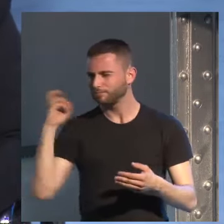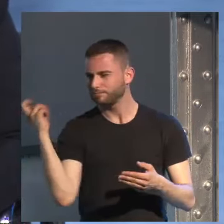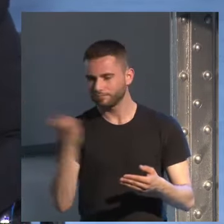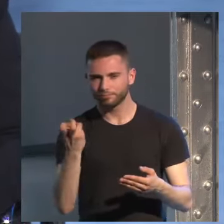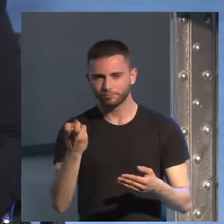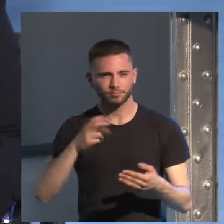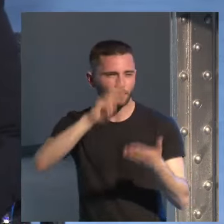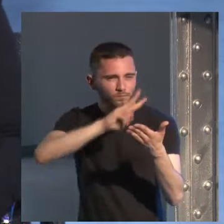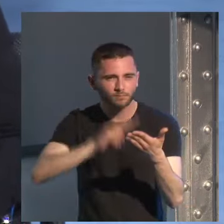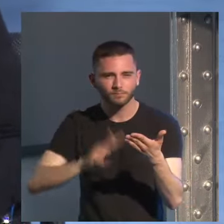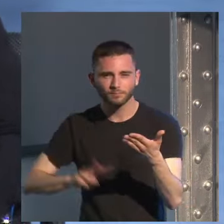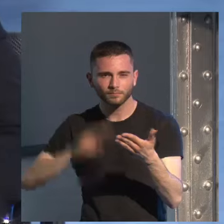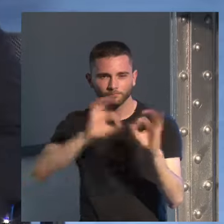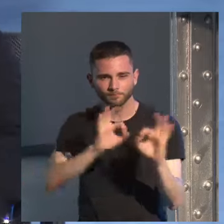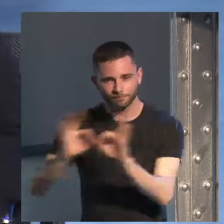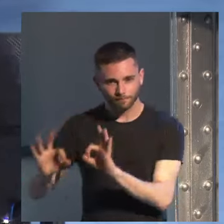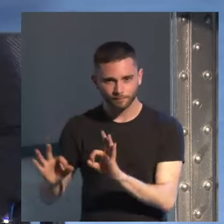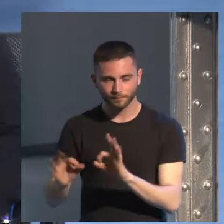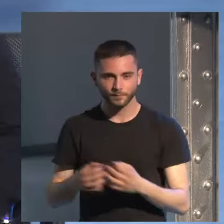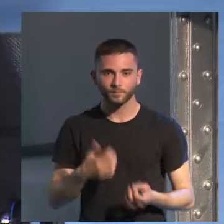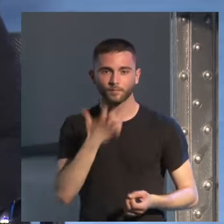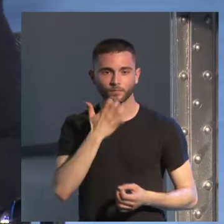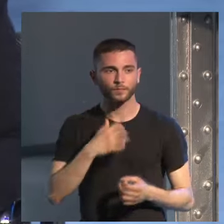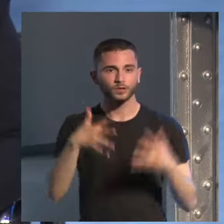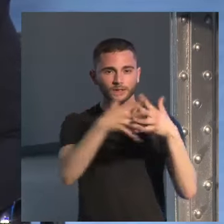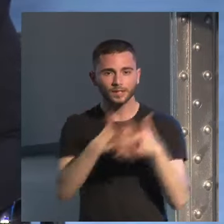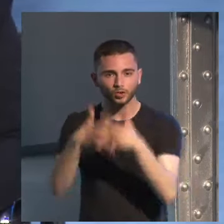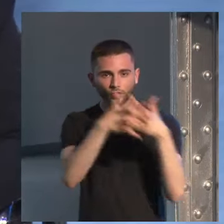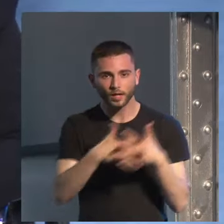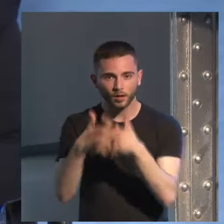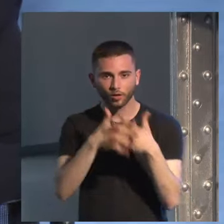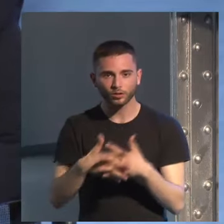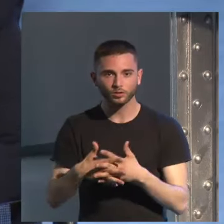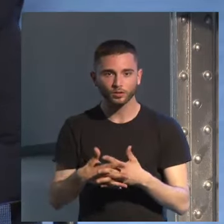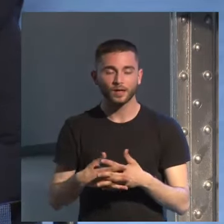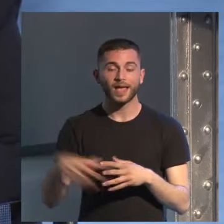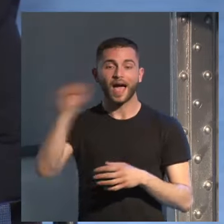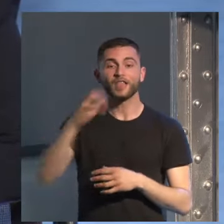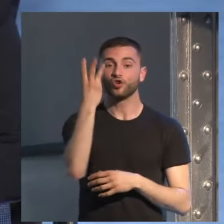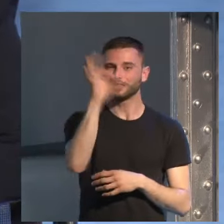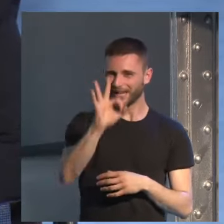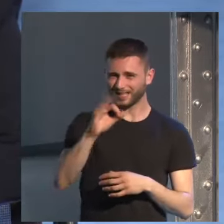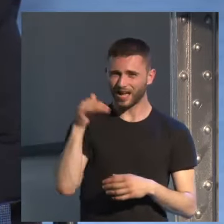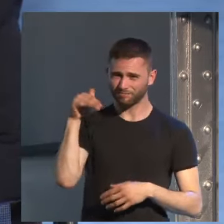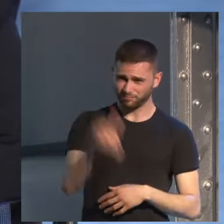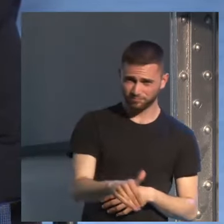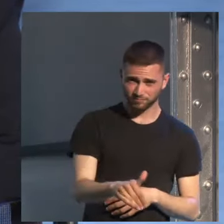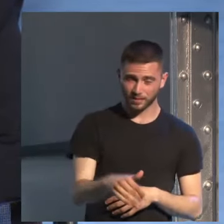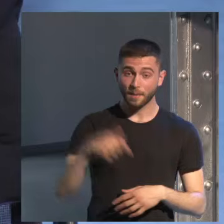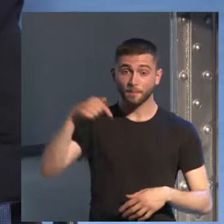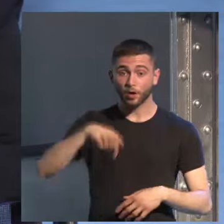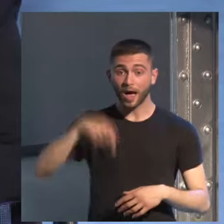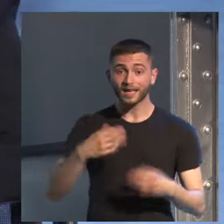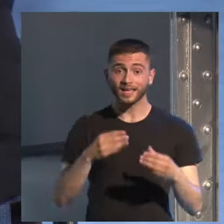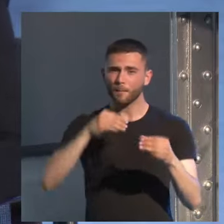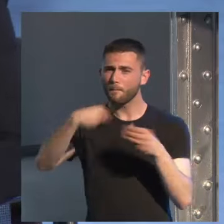el mundo sobre todo pues Steinbeck en Estados Unidos con la depresión de los años 30 pero aquí hay suficiente